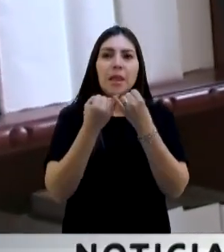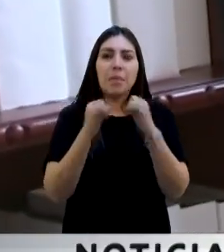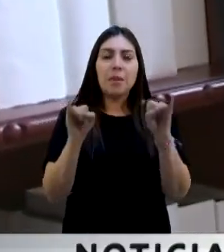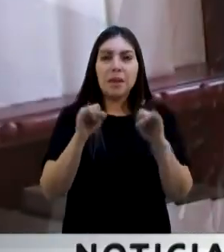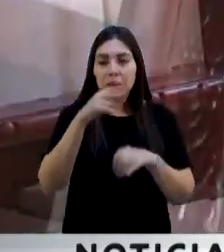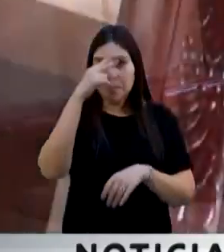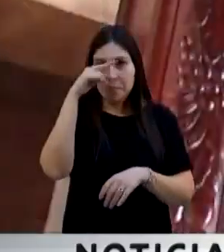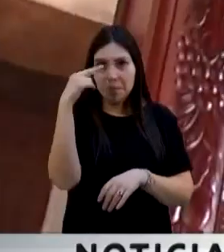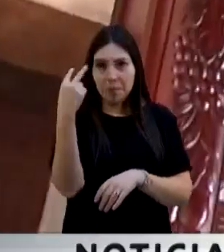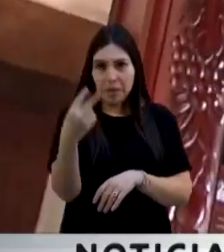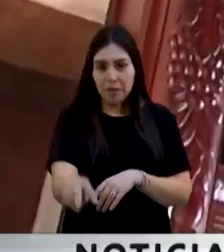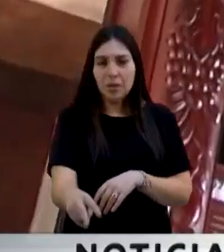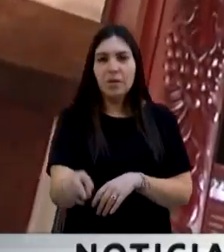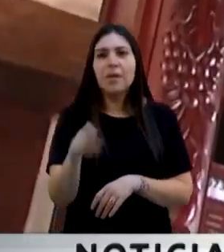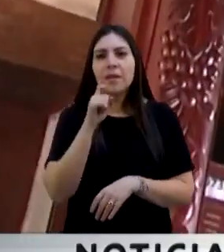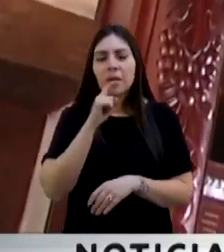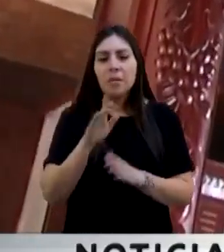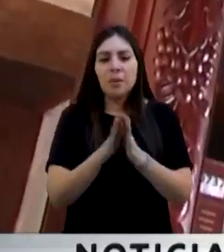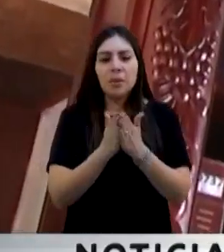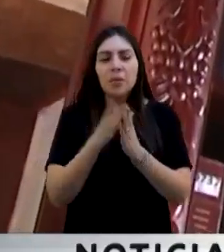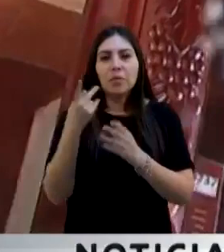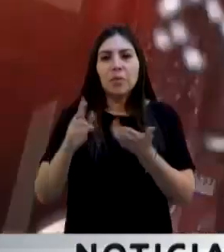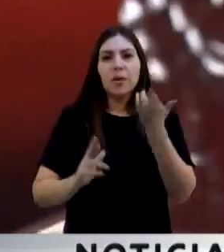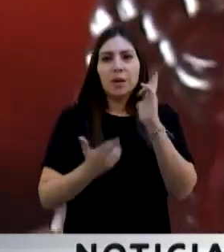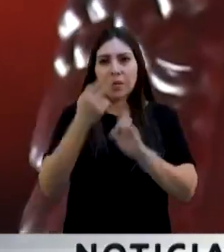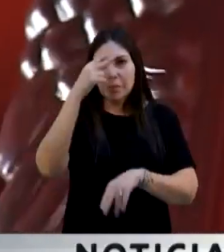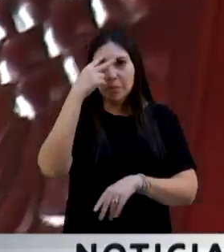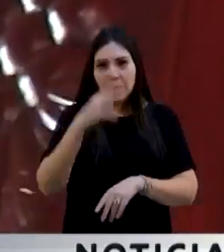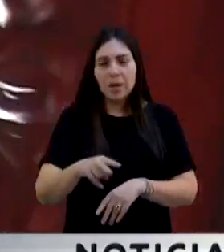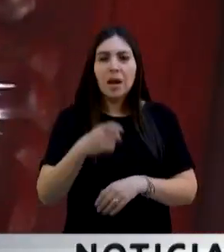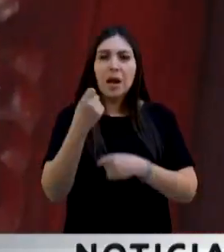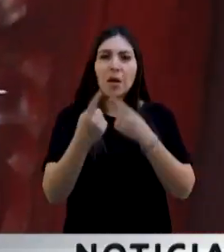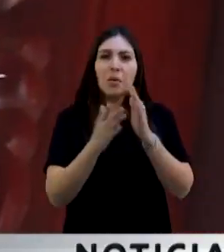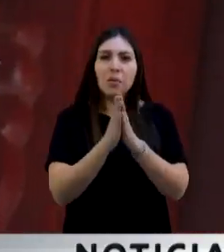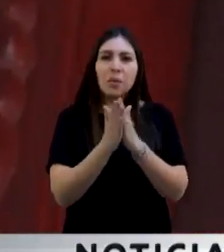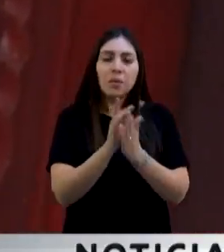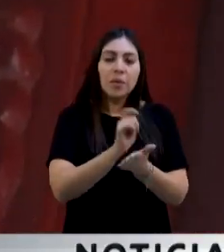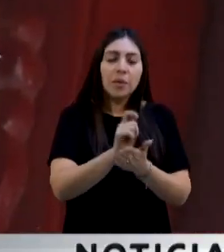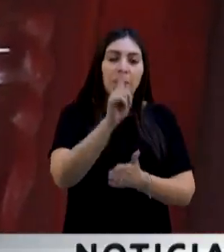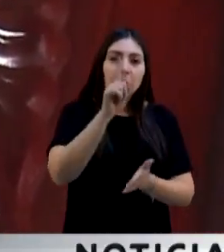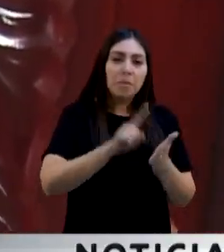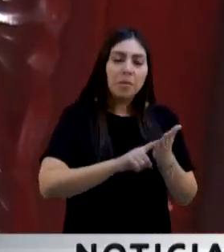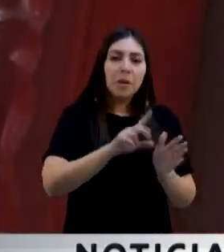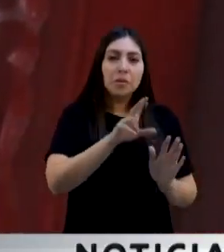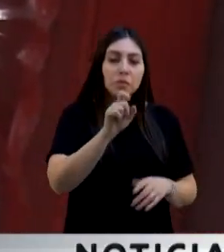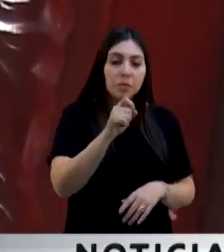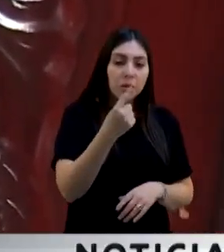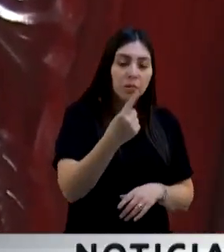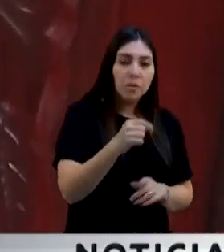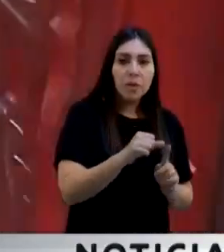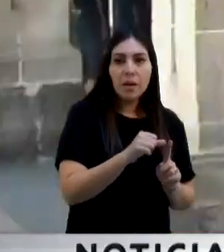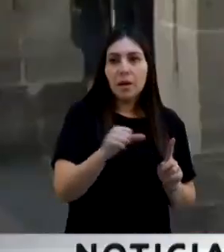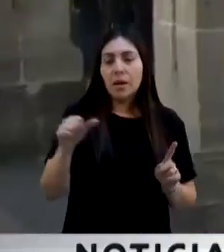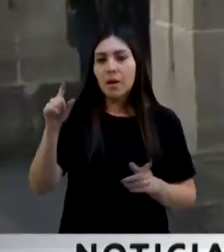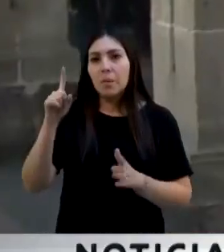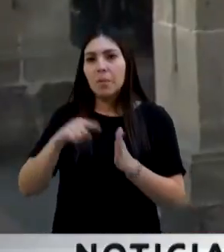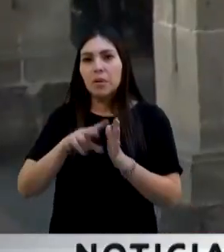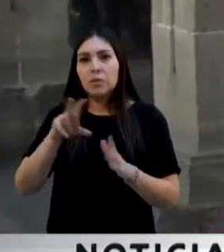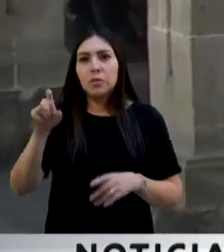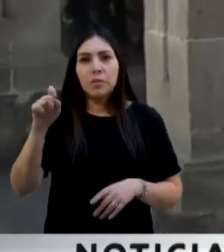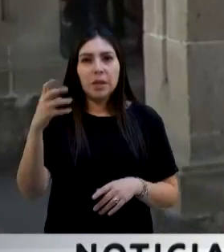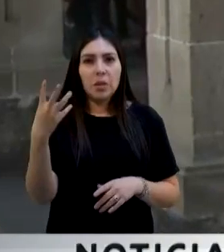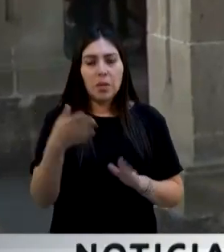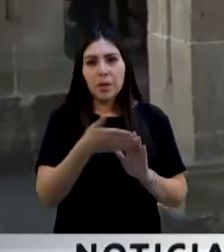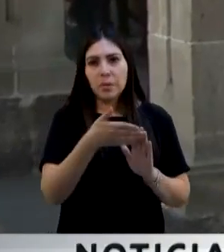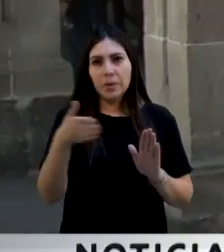así como otros documentos editados desde 1821 hasta 1924. Dentro de los grupos documentales que